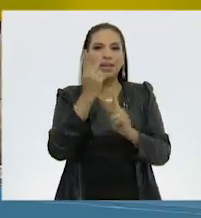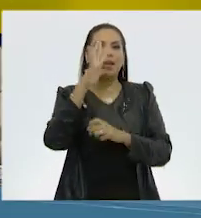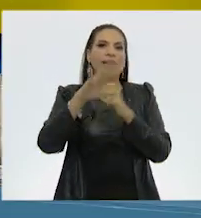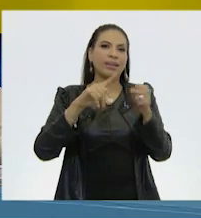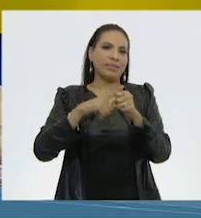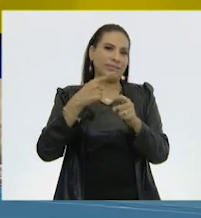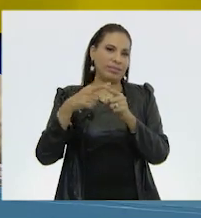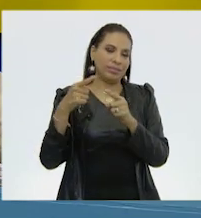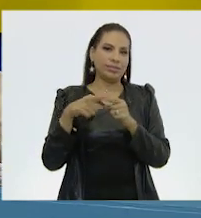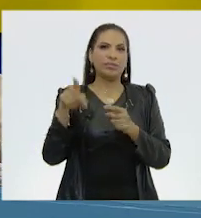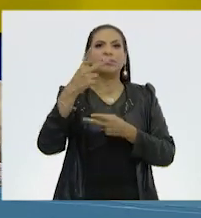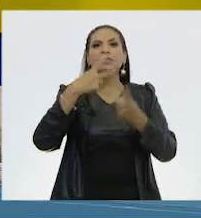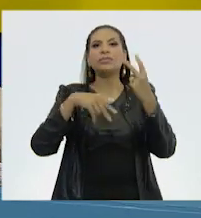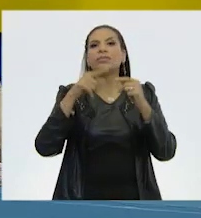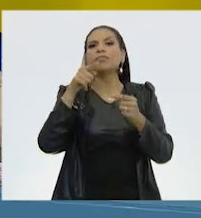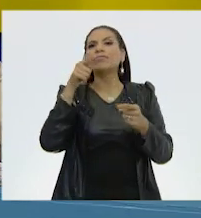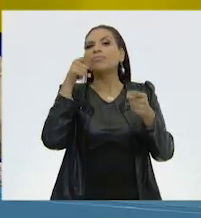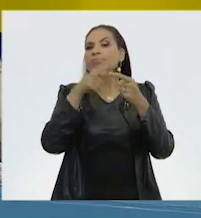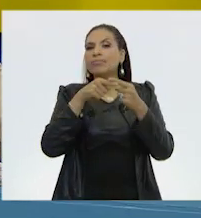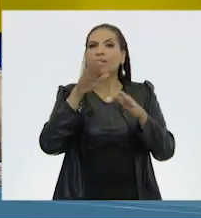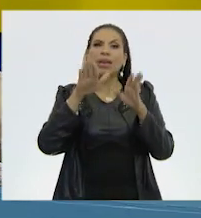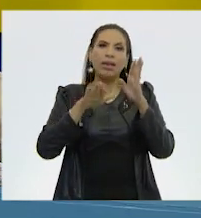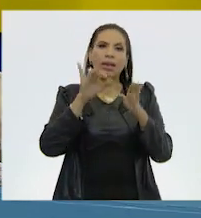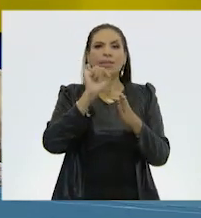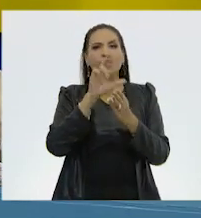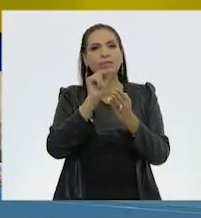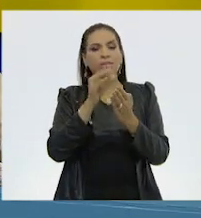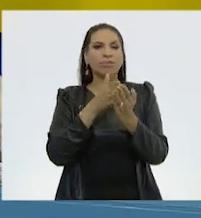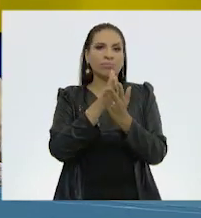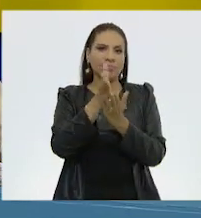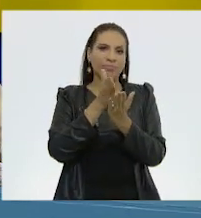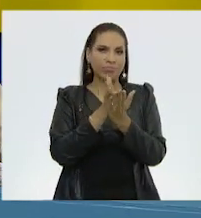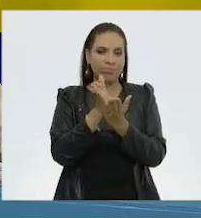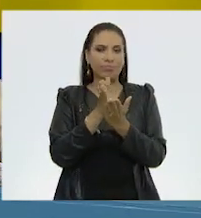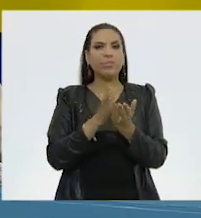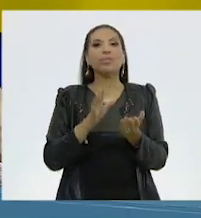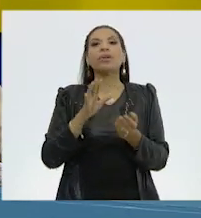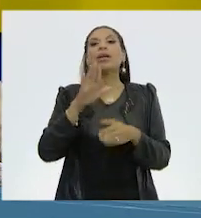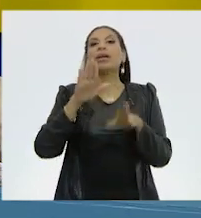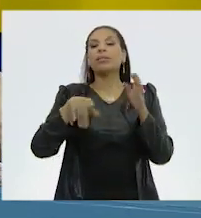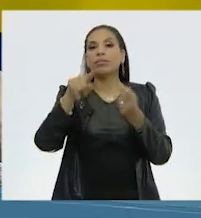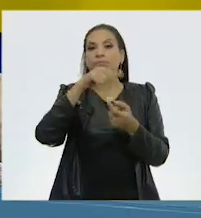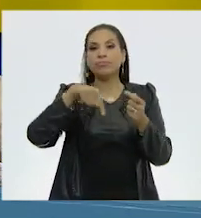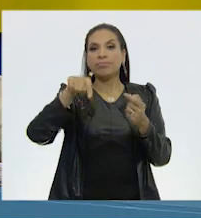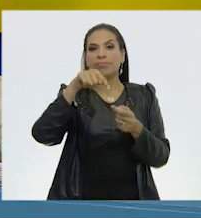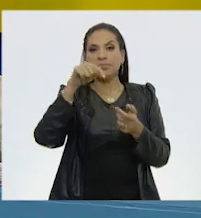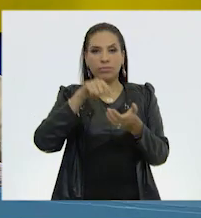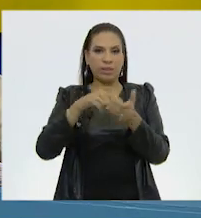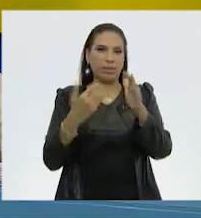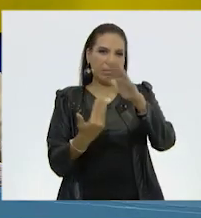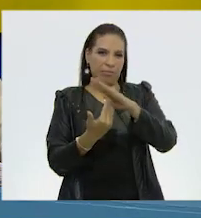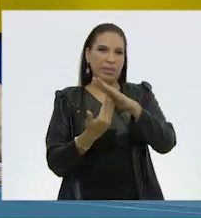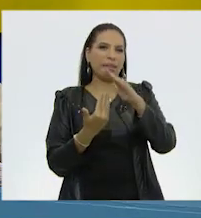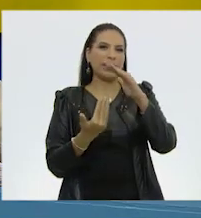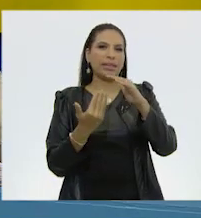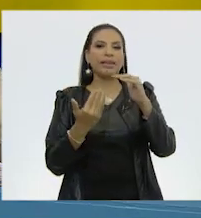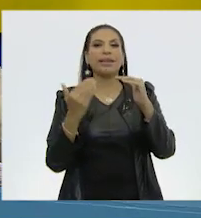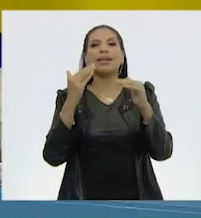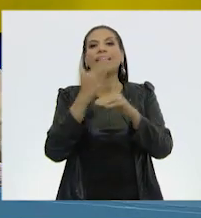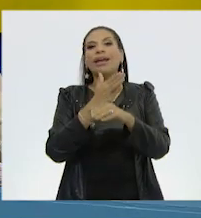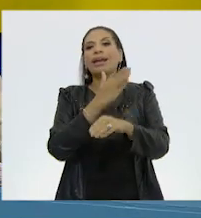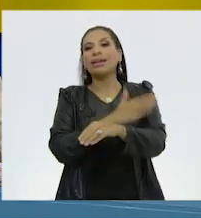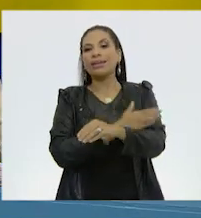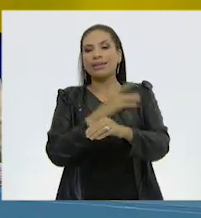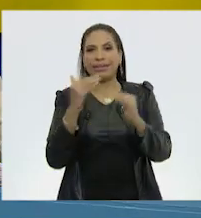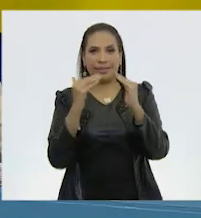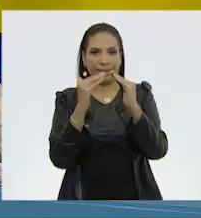correcto. Puede provenir directa o indirectamente, es decir, puede ser la mesa de nuestra casa que está hecha de madera o